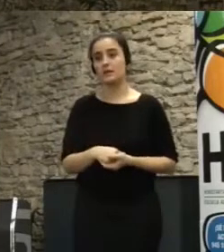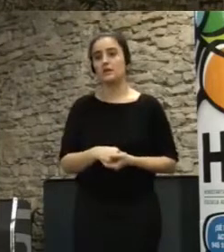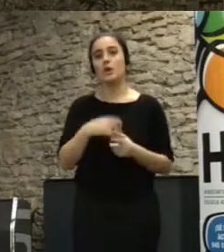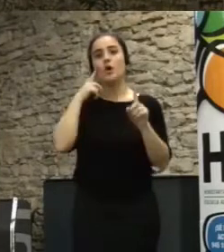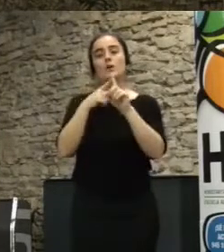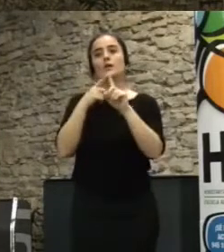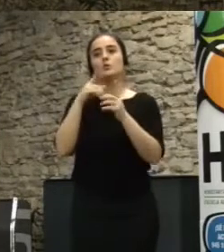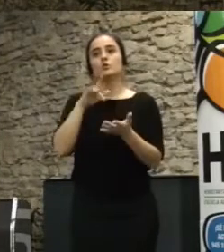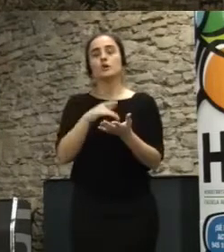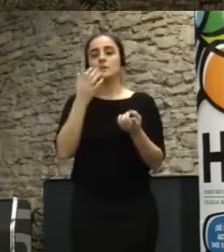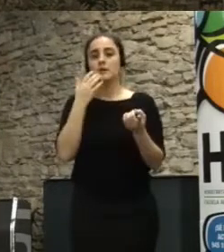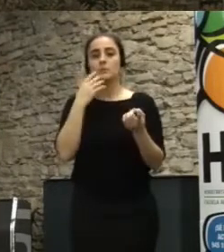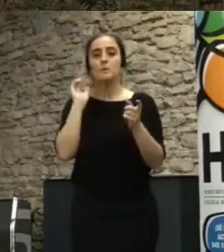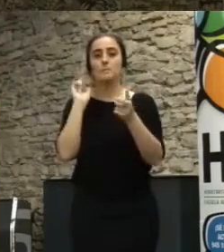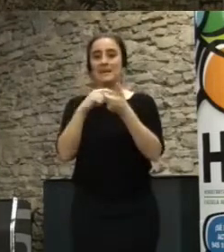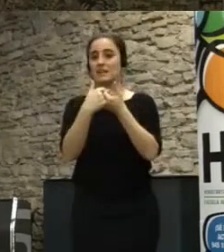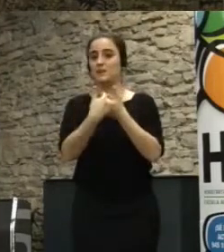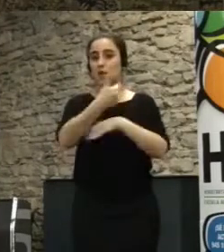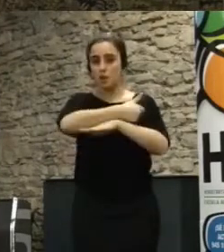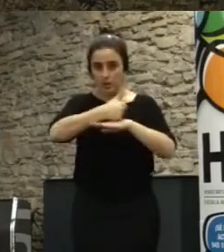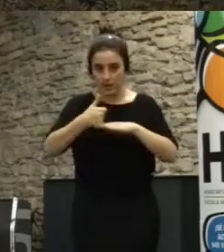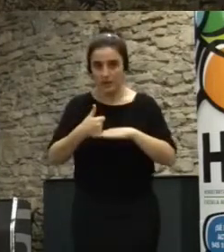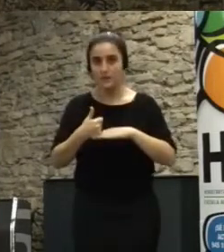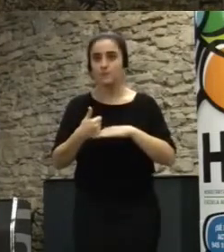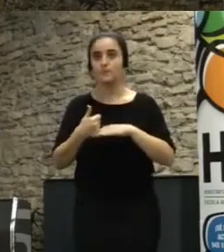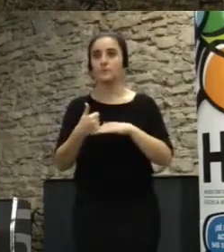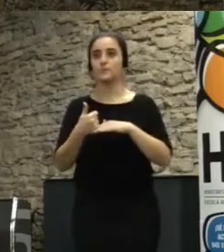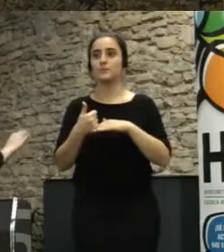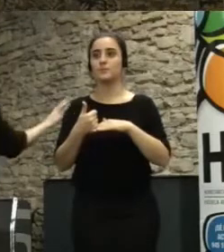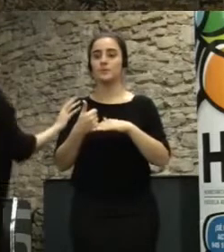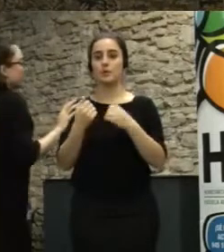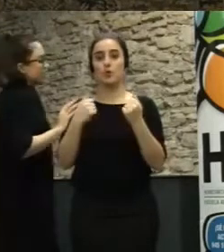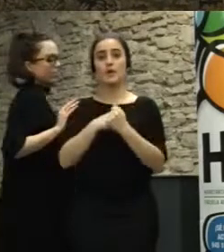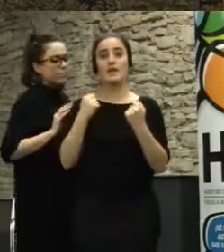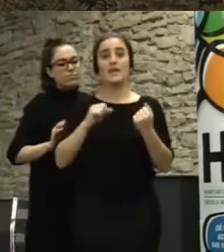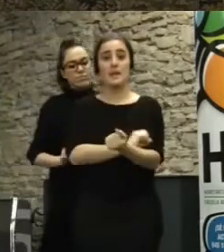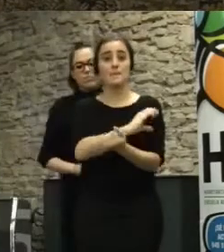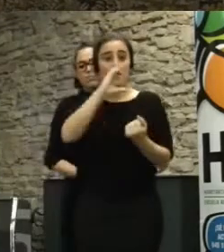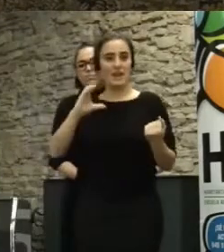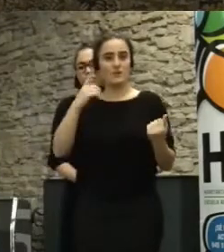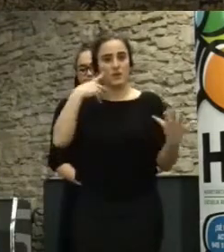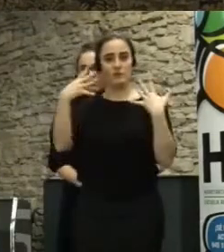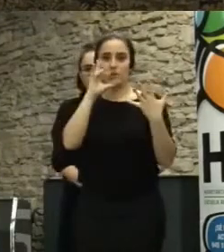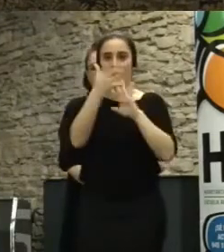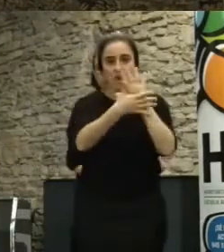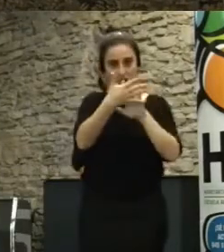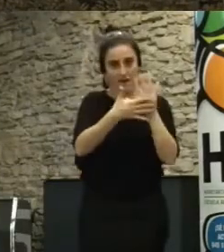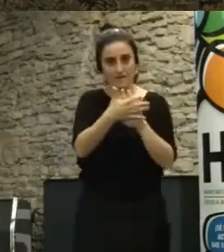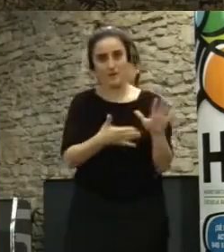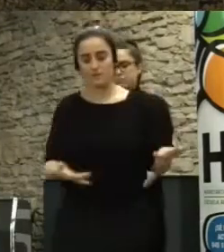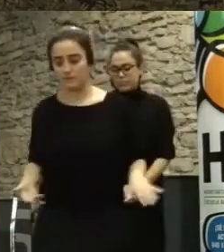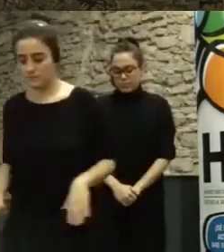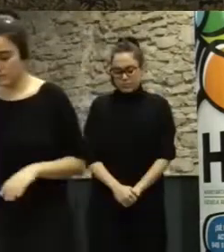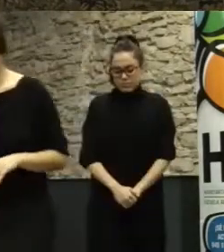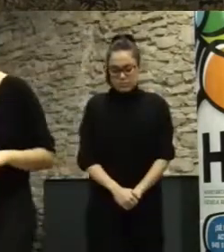que ocurra de alguna manera la participación ciudadana el empoderamiento famoso del que tanto se habla hay algunas